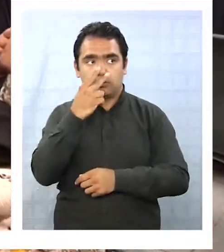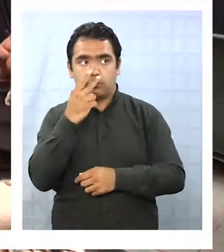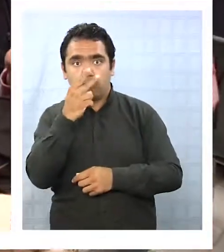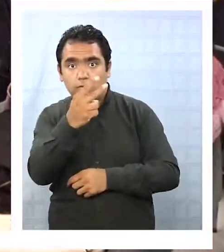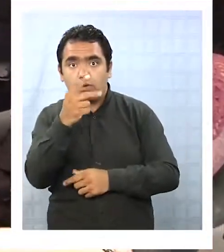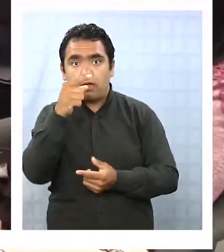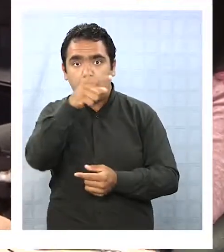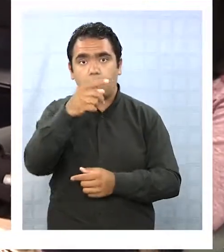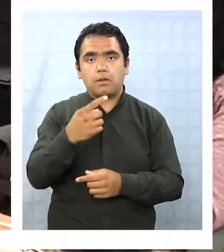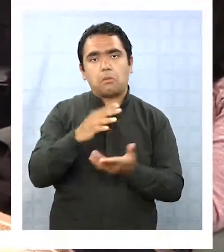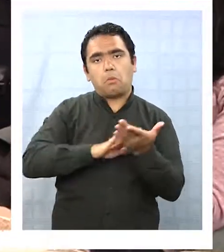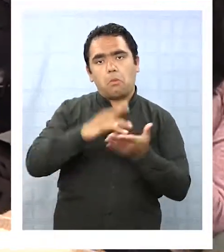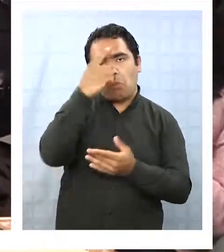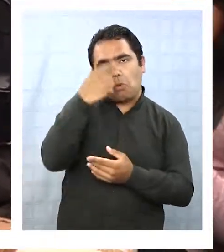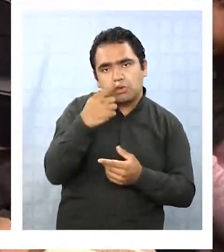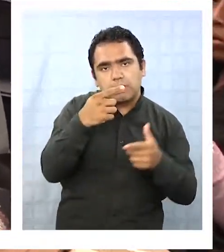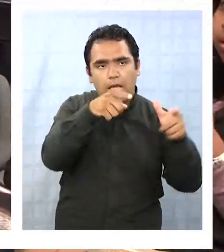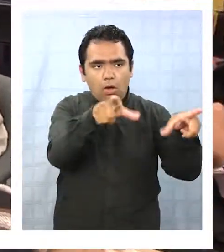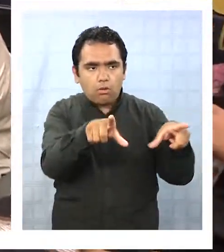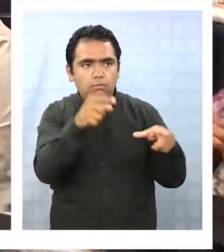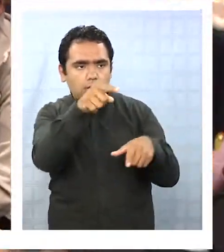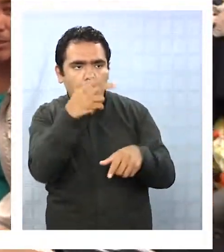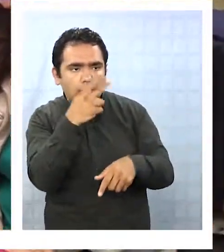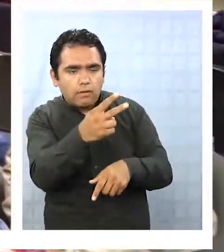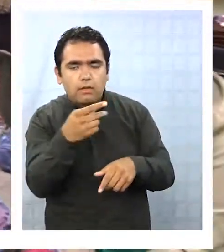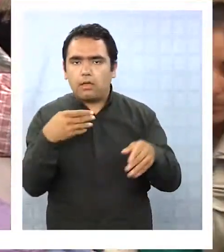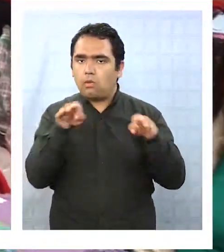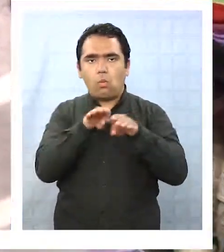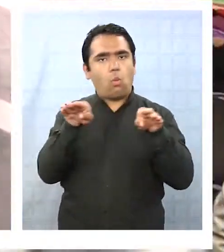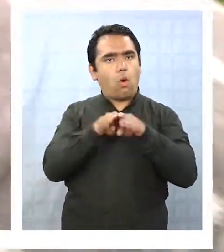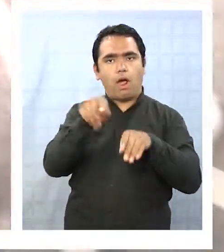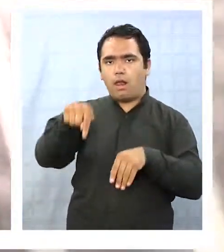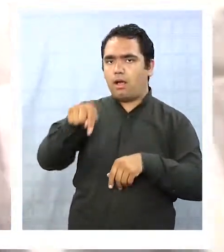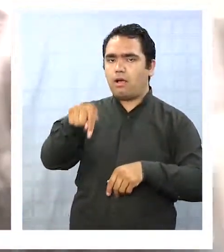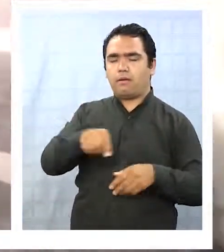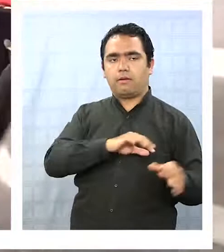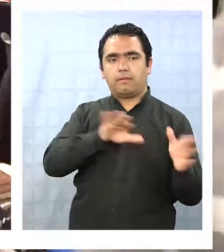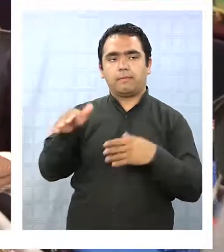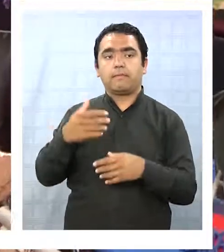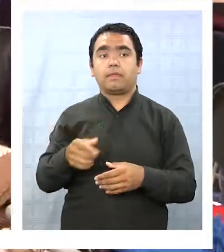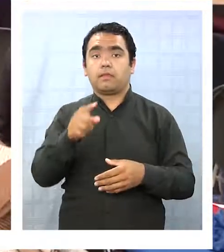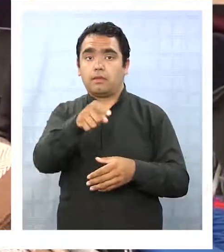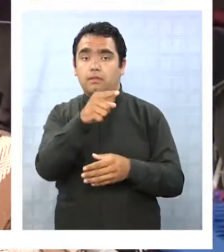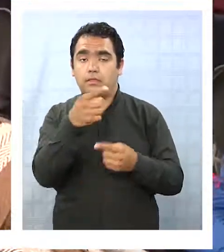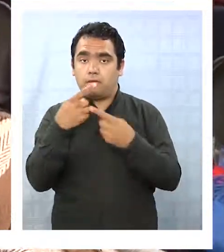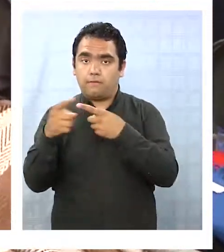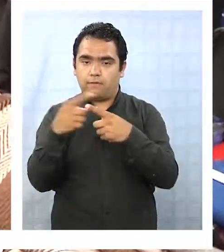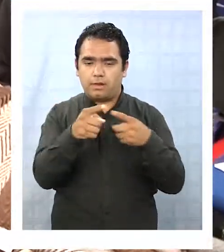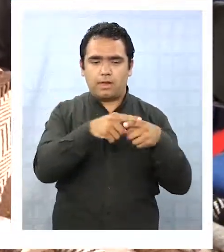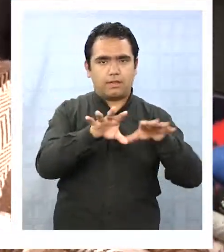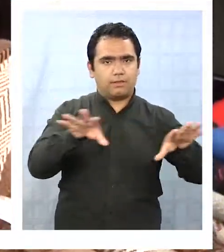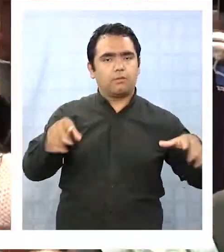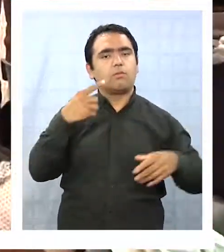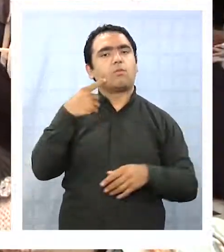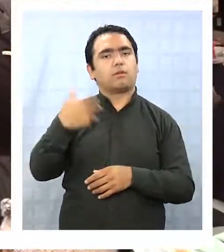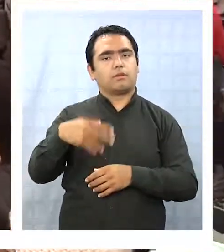igual. Y tú miras acá, son mil años. Una muestra a textil con técnicas milenarias que bien vale la pena conocer y